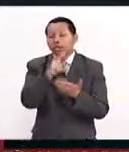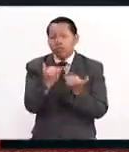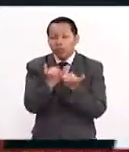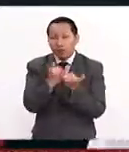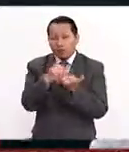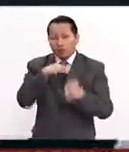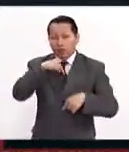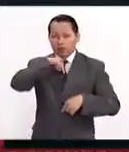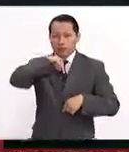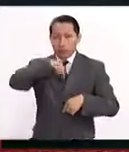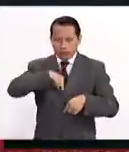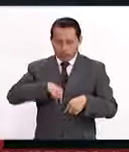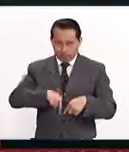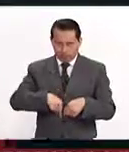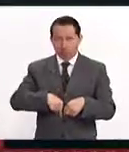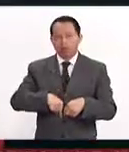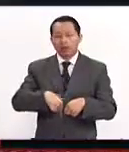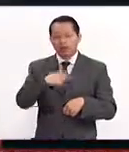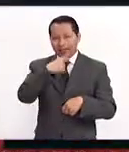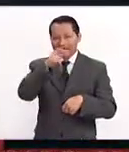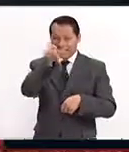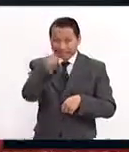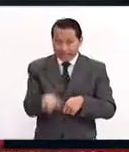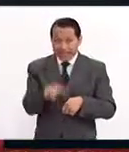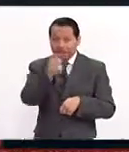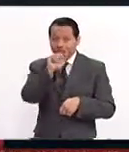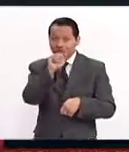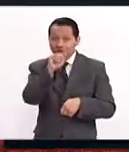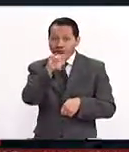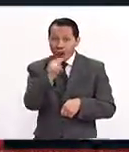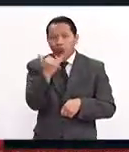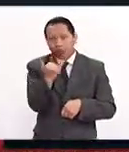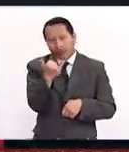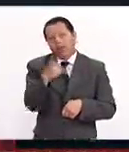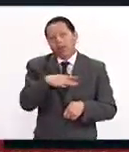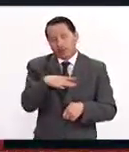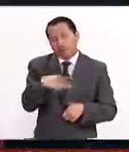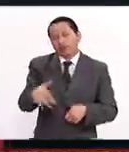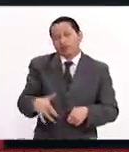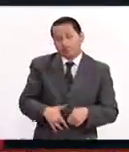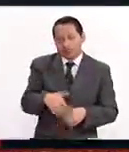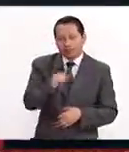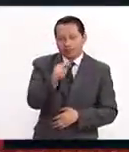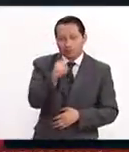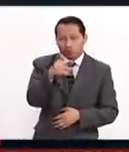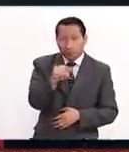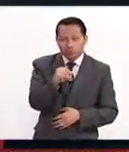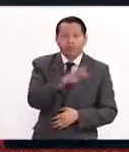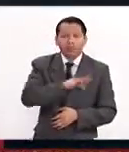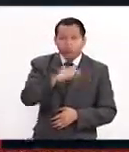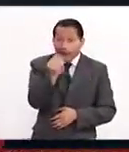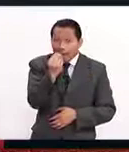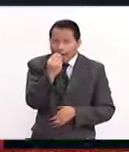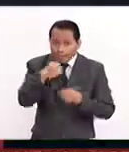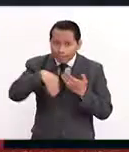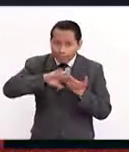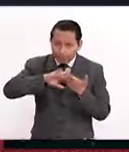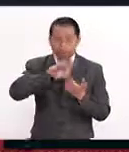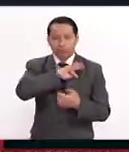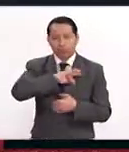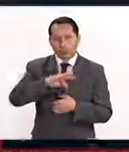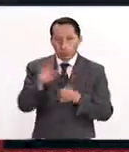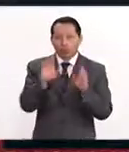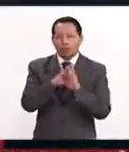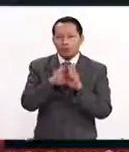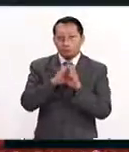y el estómago. Entonces, ahí viene una serie de conflictos importantes. ¿Por qué? Porque la alimentación puede afectar a la voz a través